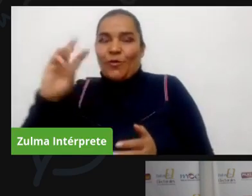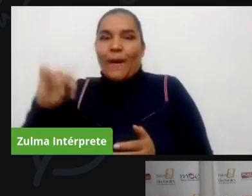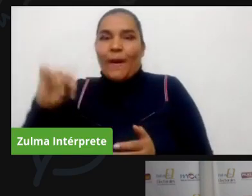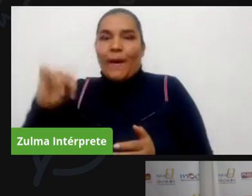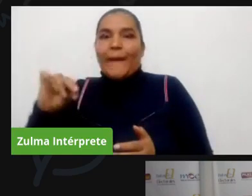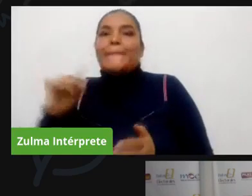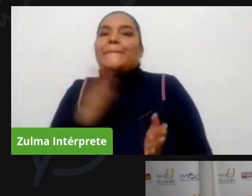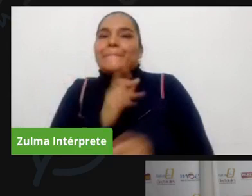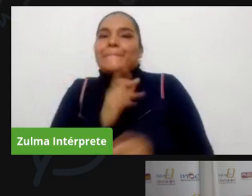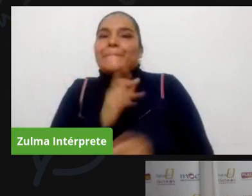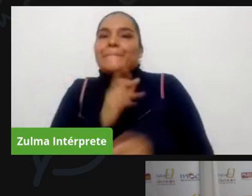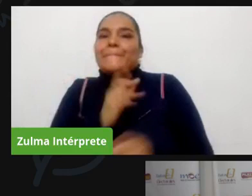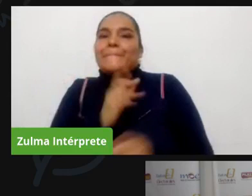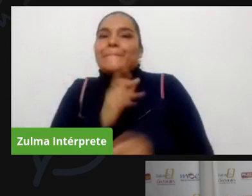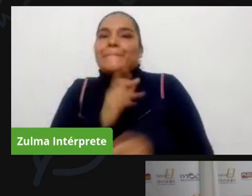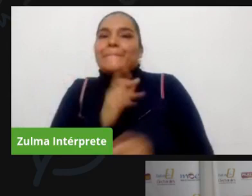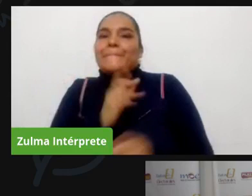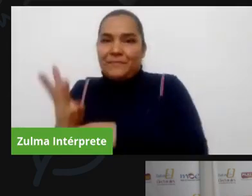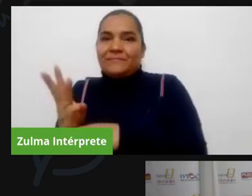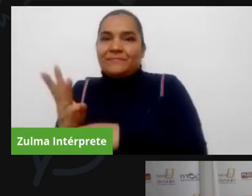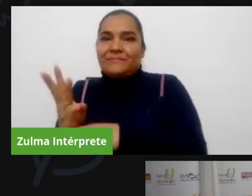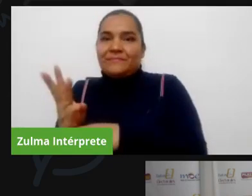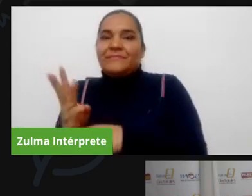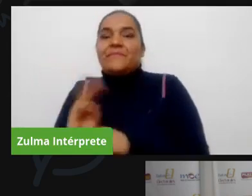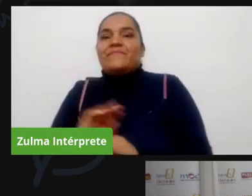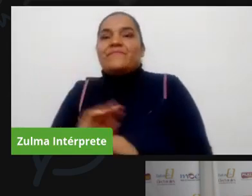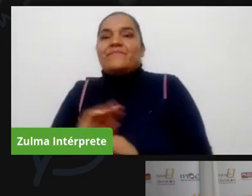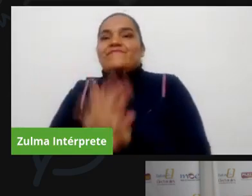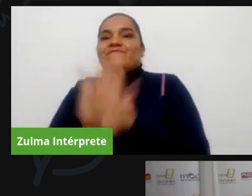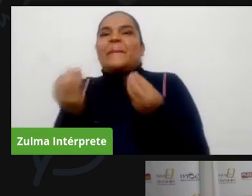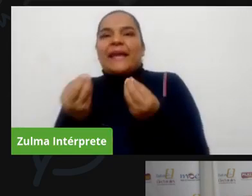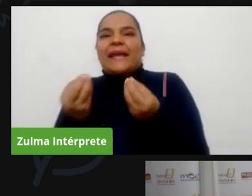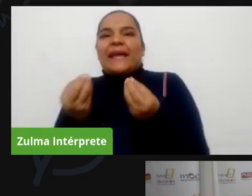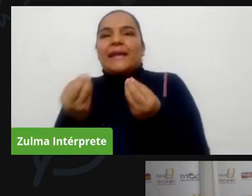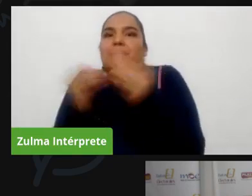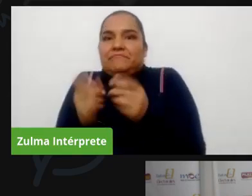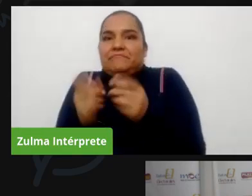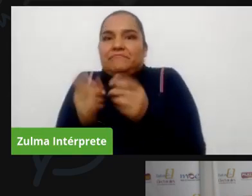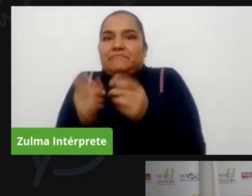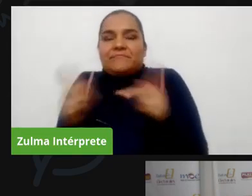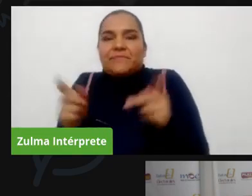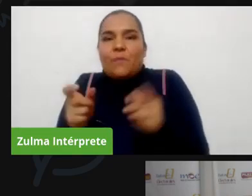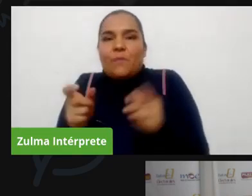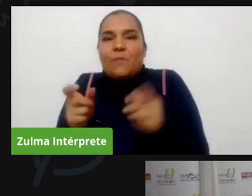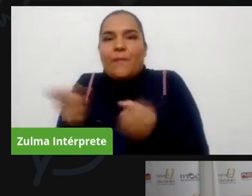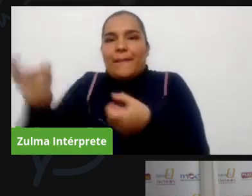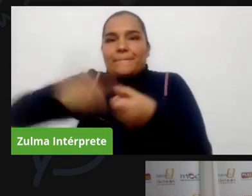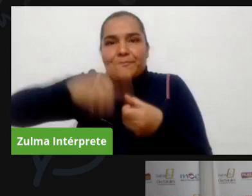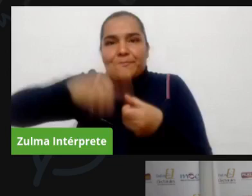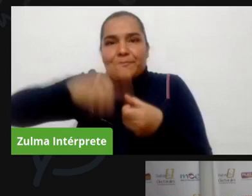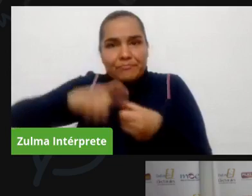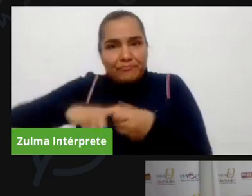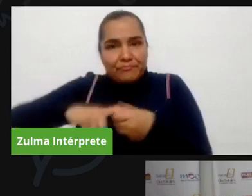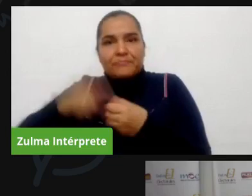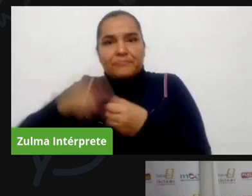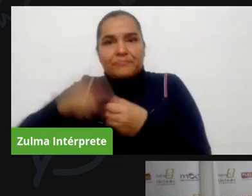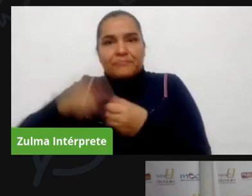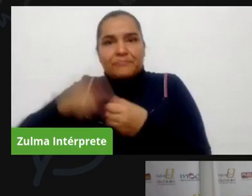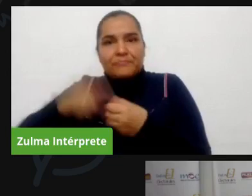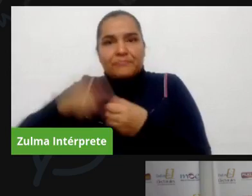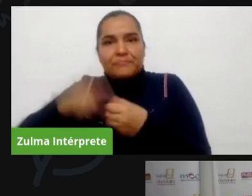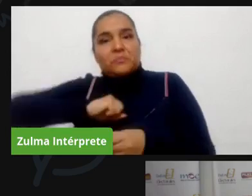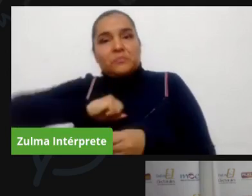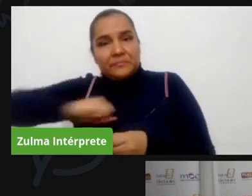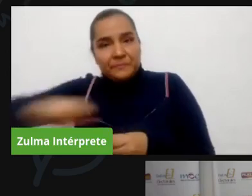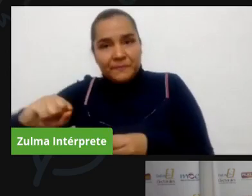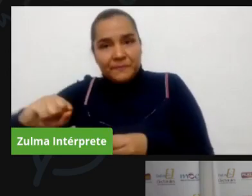democracia se realice con reglas de juego claras pero sobre todo con toda la transparencia la importancia de la